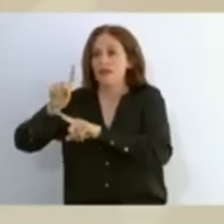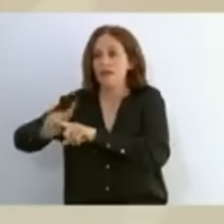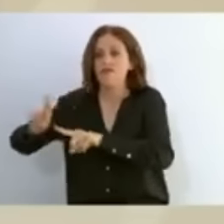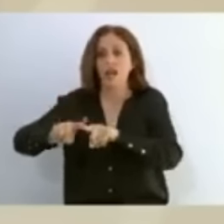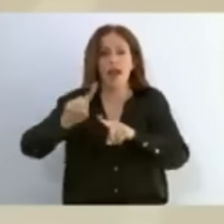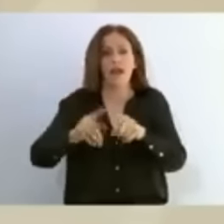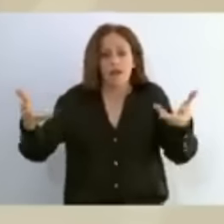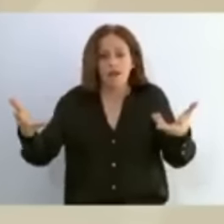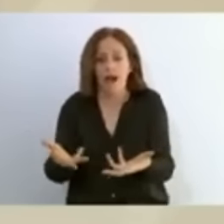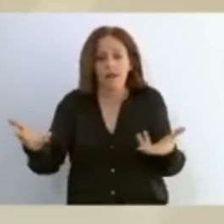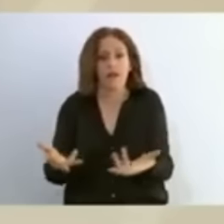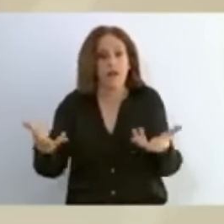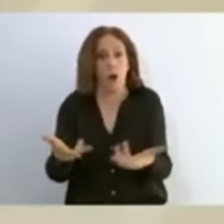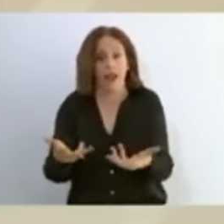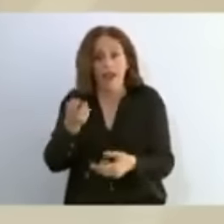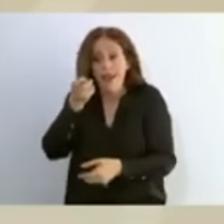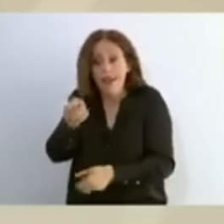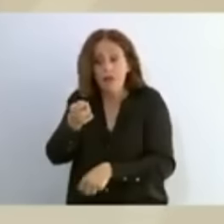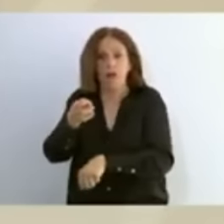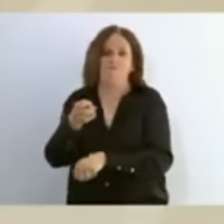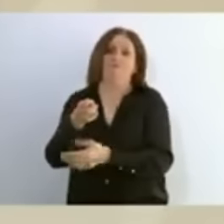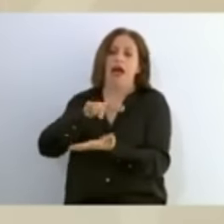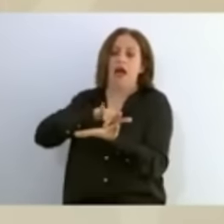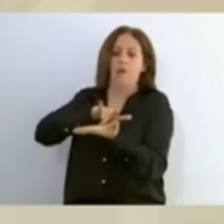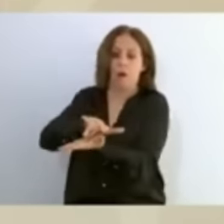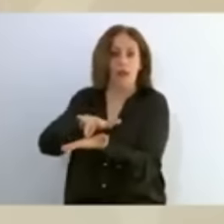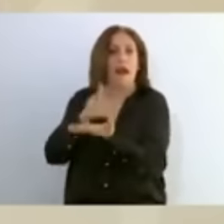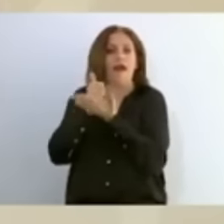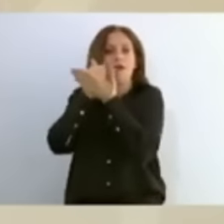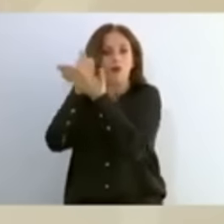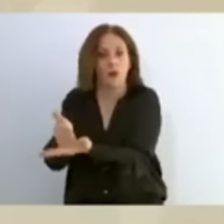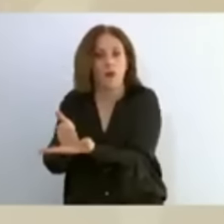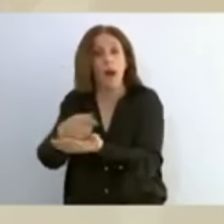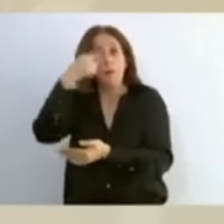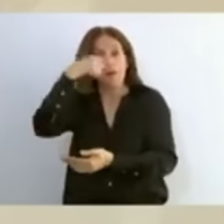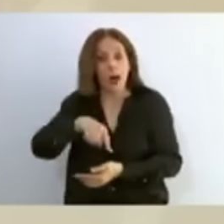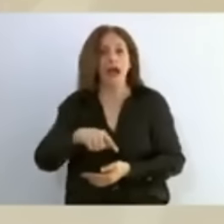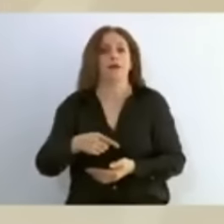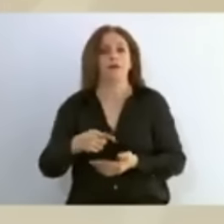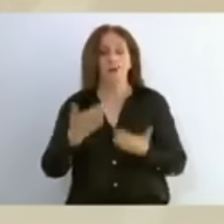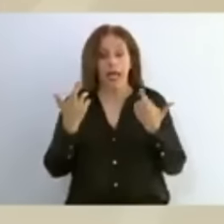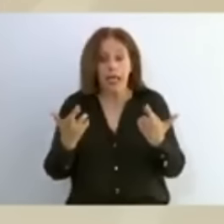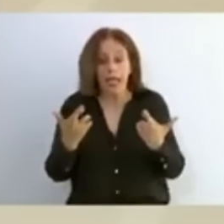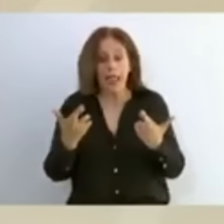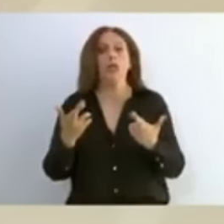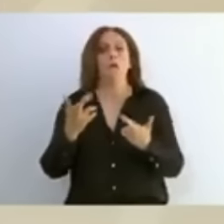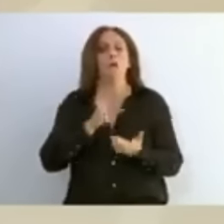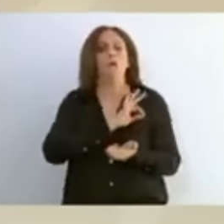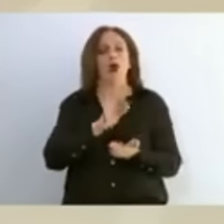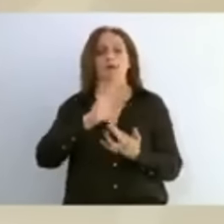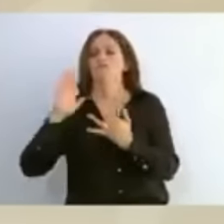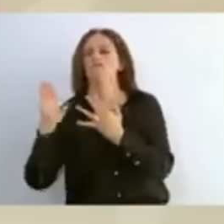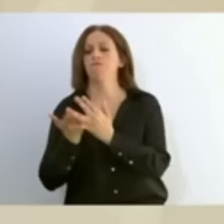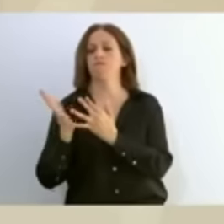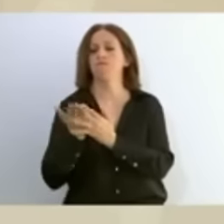que han permitido que la riqueza sea redistribuida de manera más justa para todas y para todos. Y que no quede